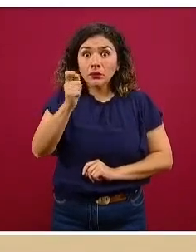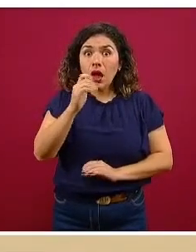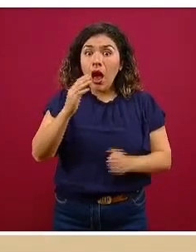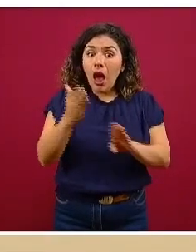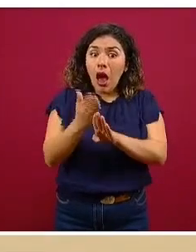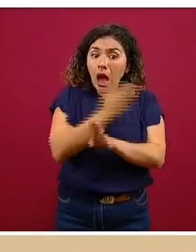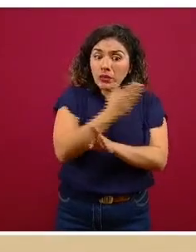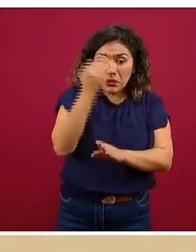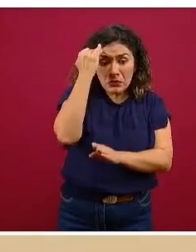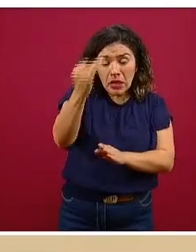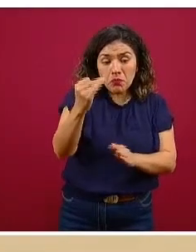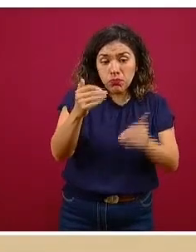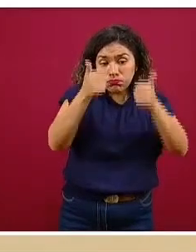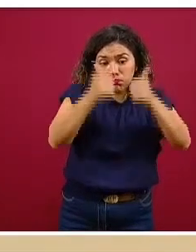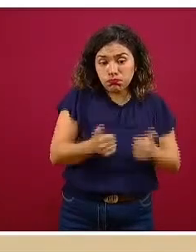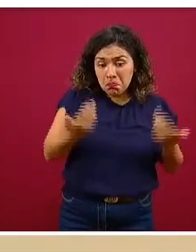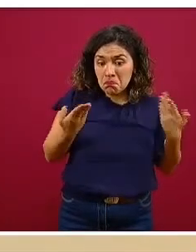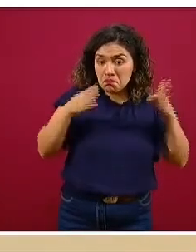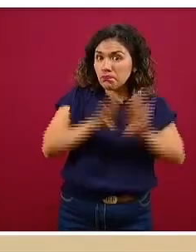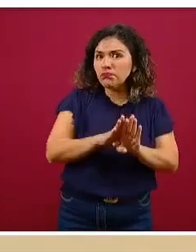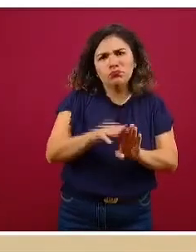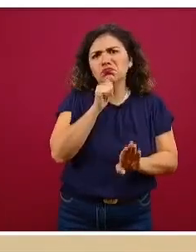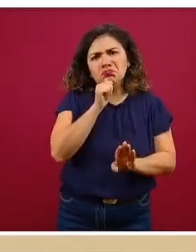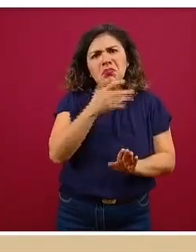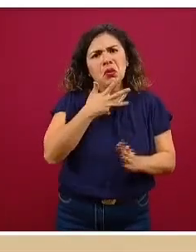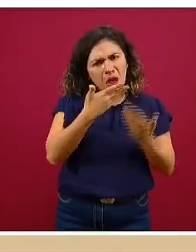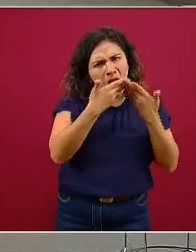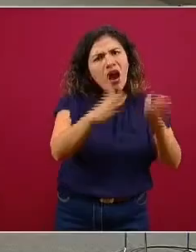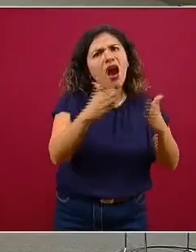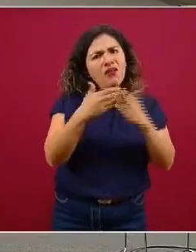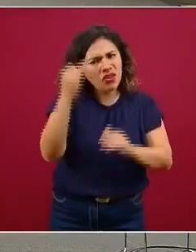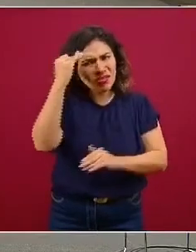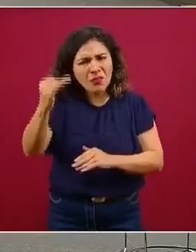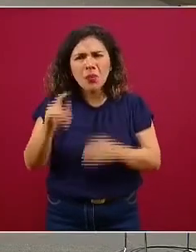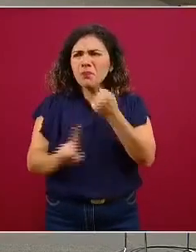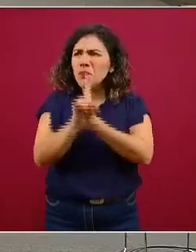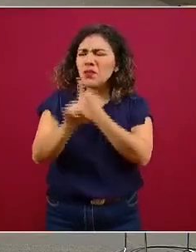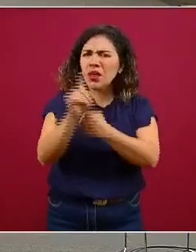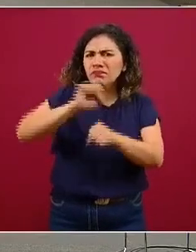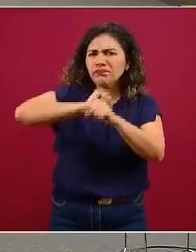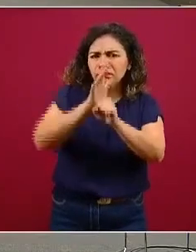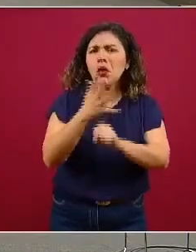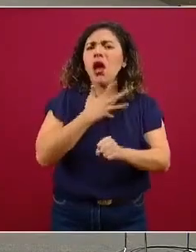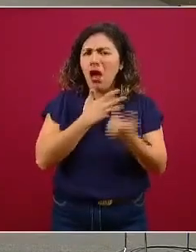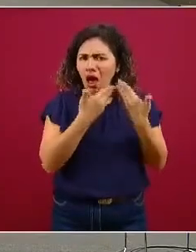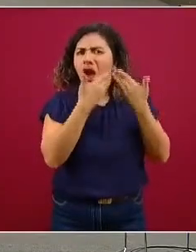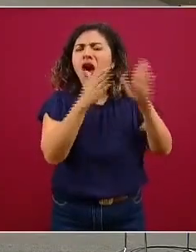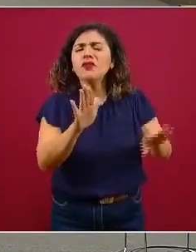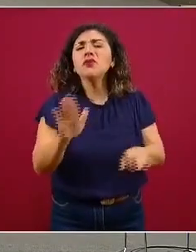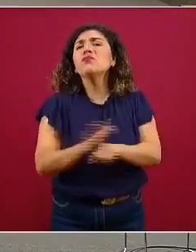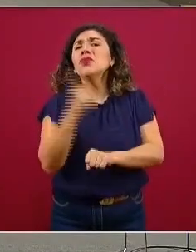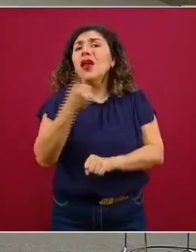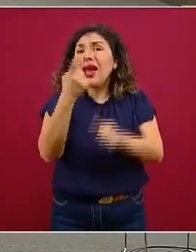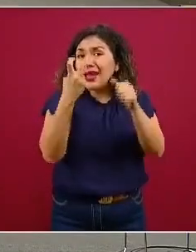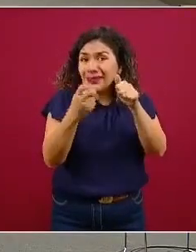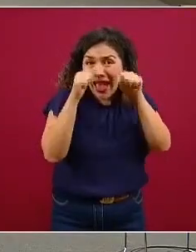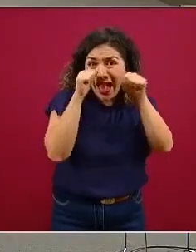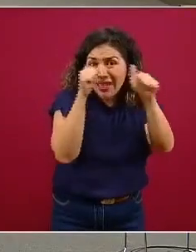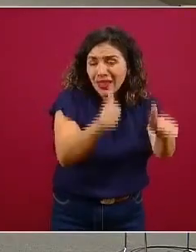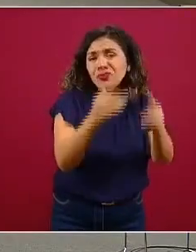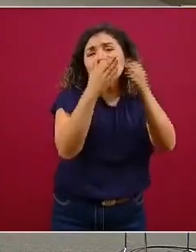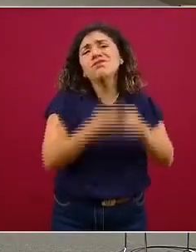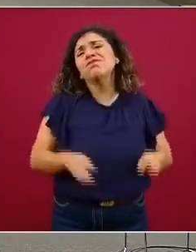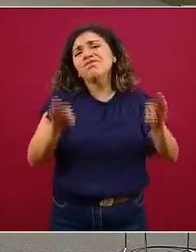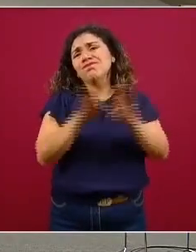pesar de todas las, de toda la etapa de la pandemia, al ser un servicio